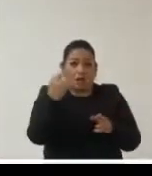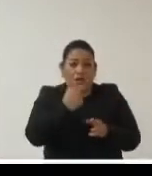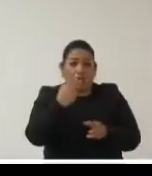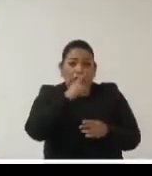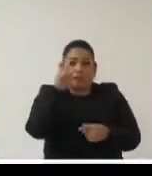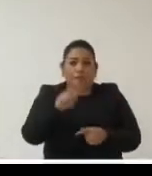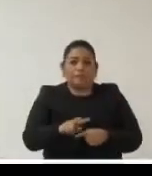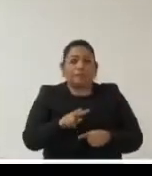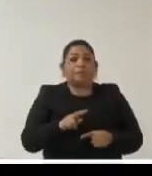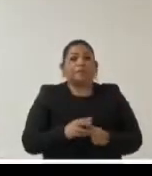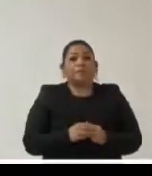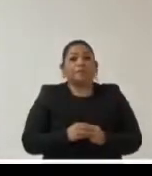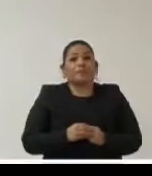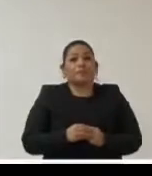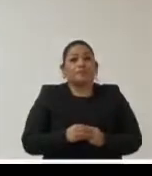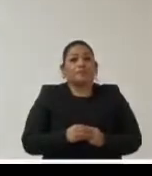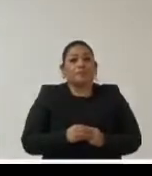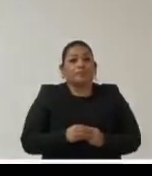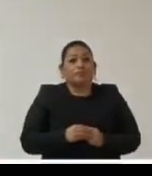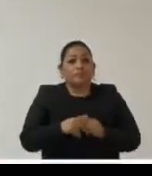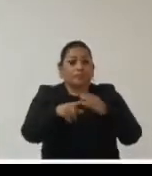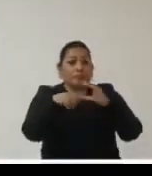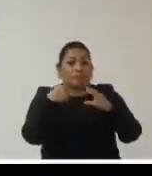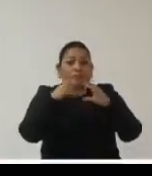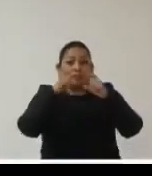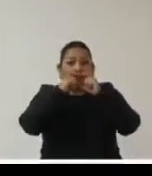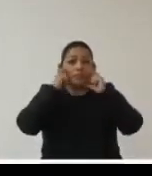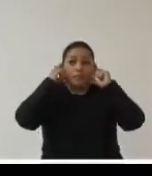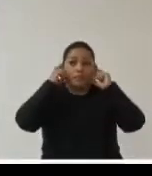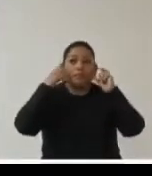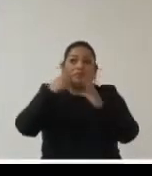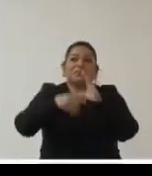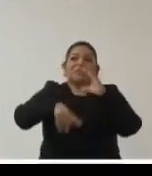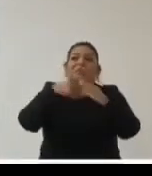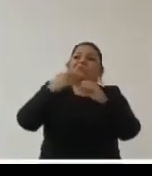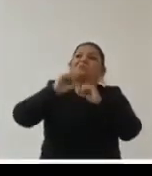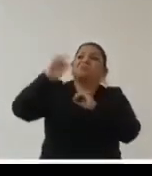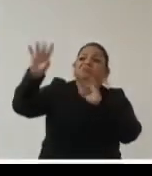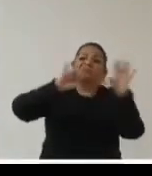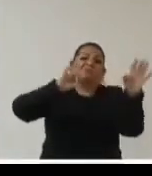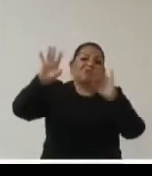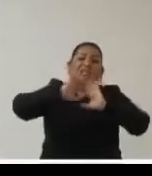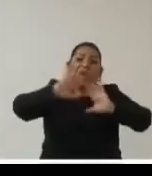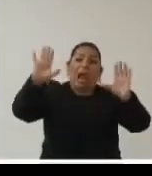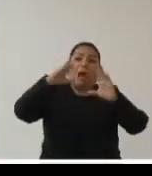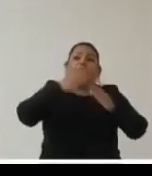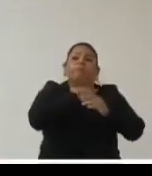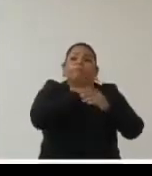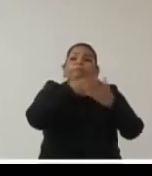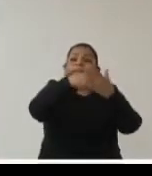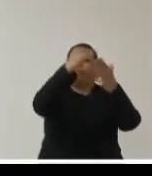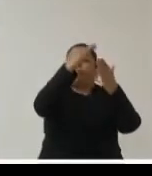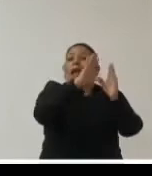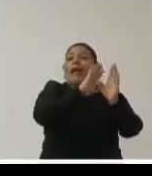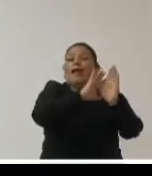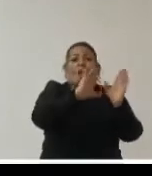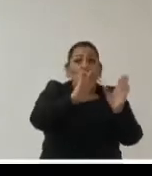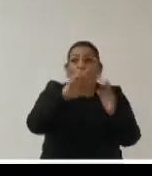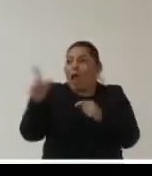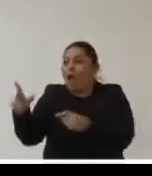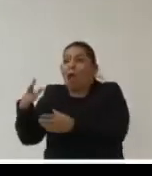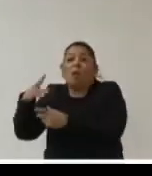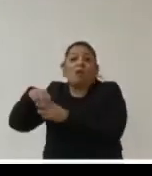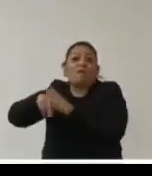real que no se manden los cubrebocas a donde ya hay mil cubrebocas y donde no se manden que se pueda verificar el